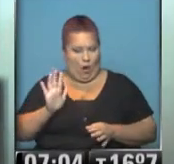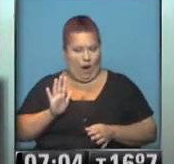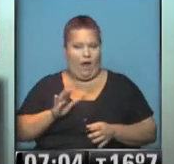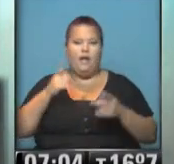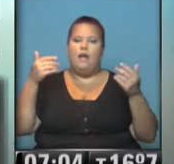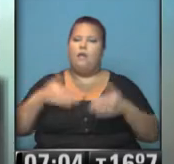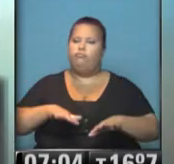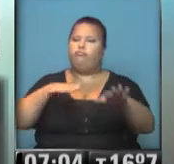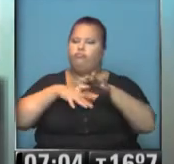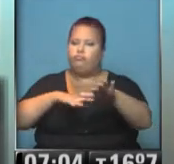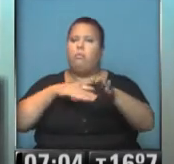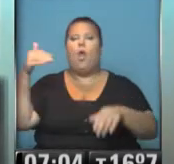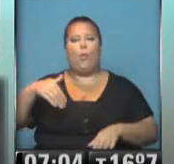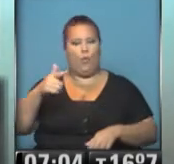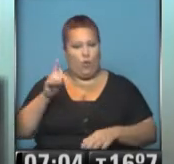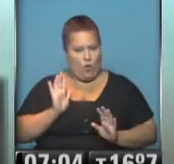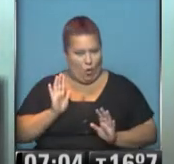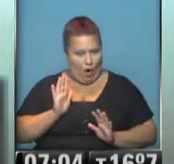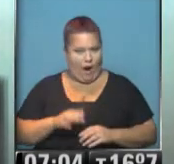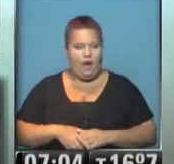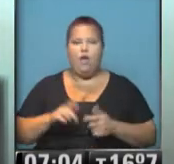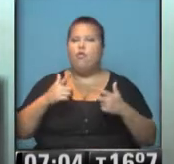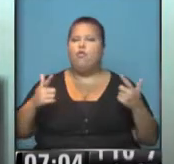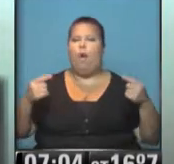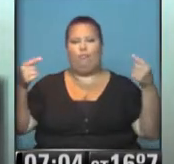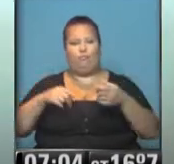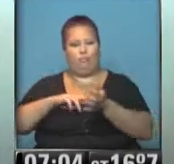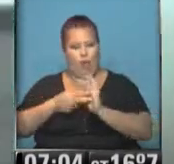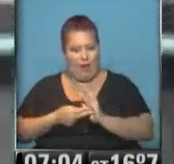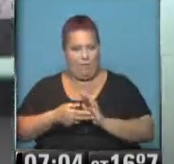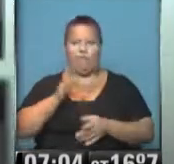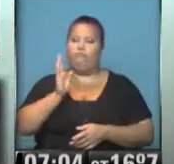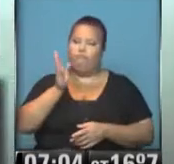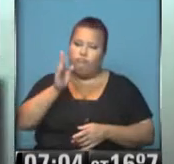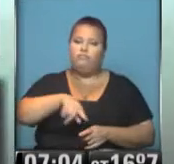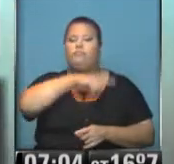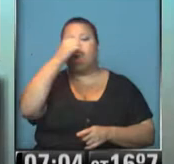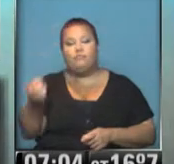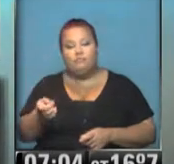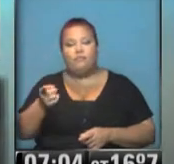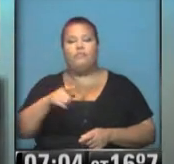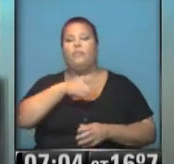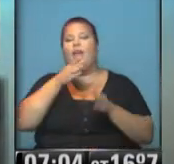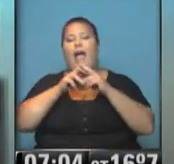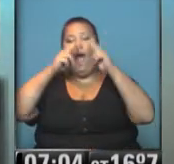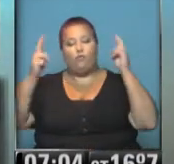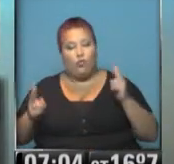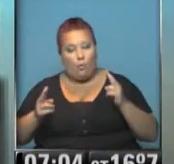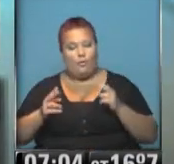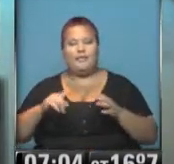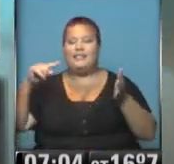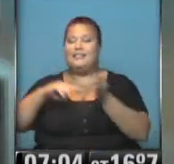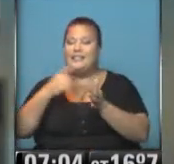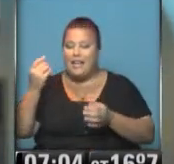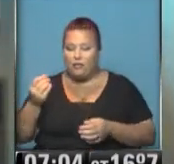tránsito intenso, pero sin demoras, sin ningún tipo de contratiempo. Seguimos circulando y nos vamos a ir ahora a otro ingreso hacia el área central.